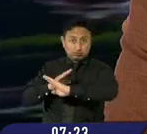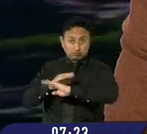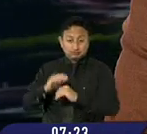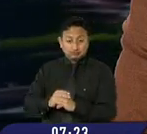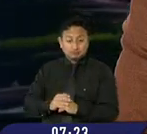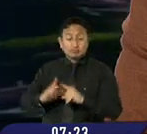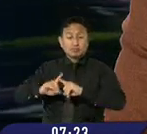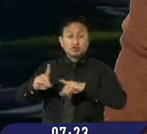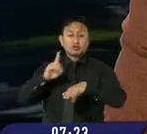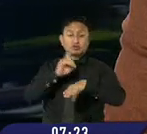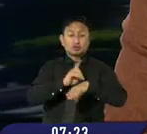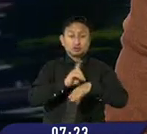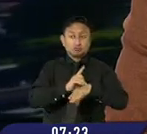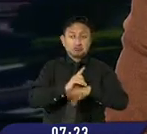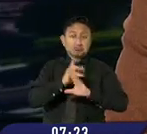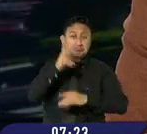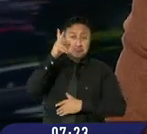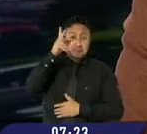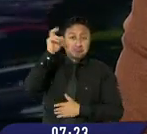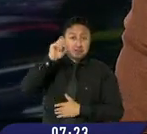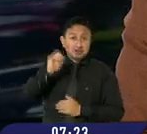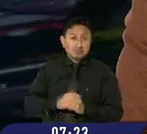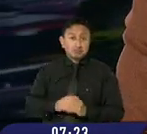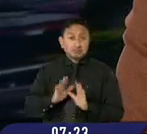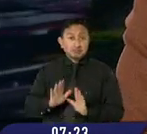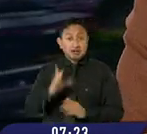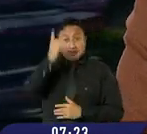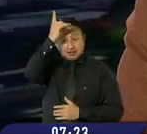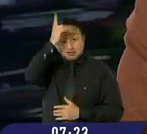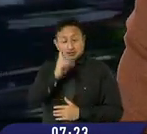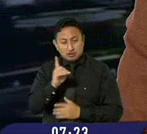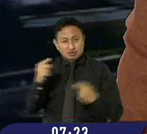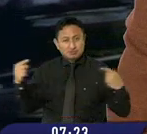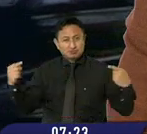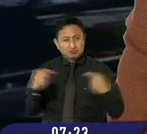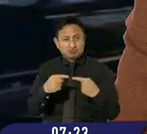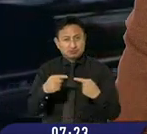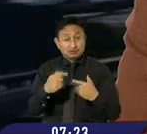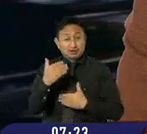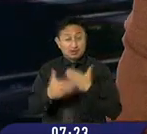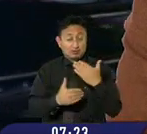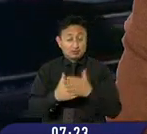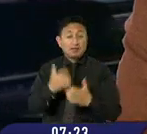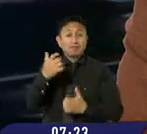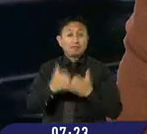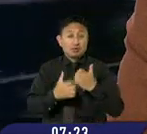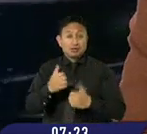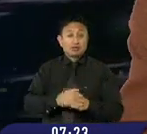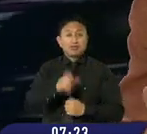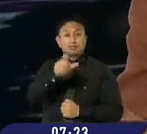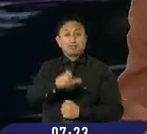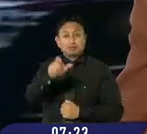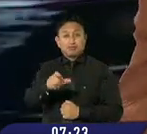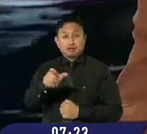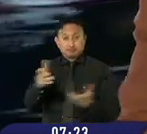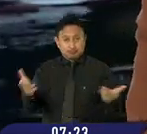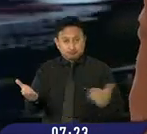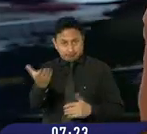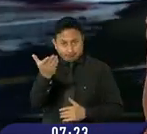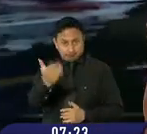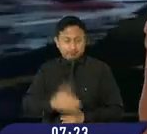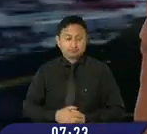el sector médico cree que hay decisiones contrapuestas que podrían poner en riesgo a la población. ¿Cuáles son?